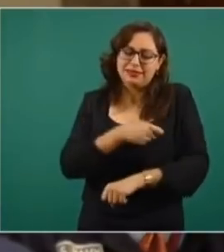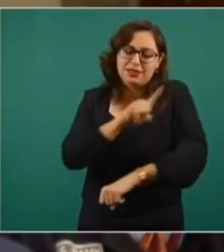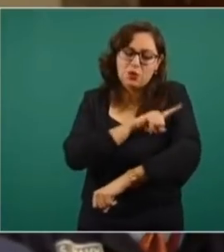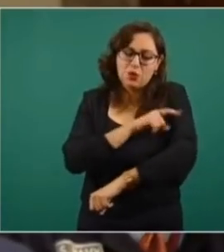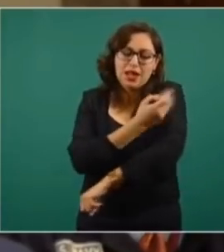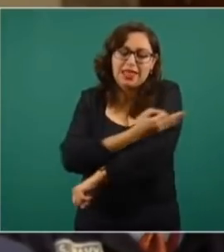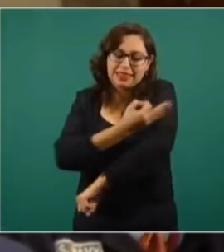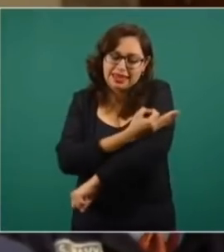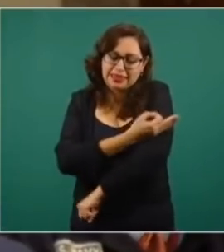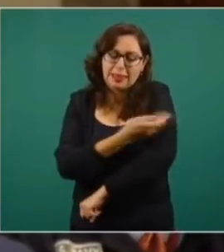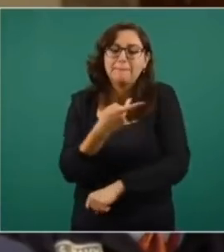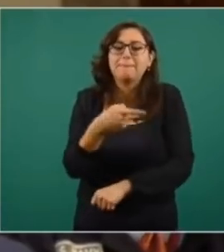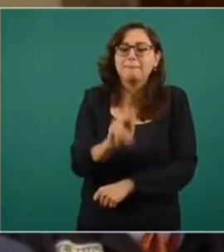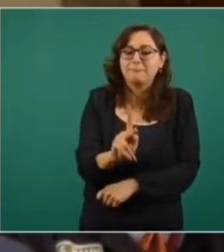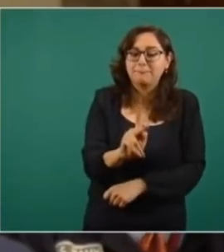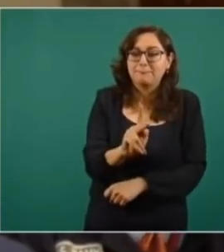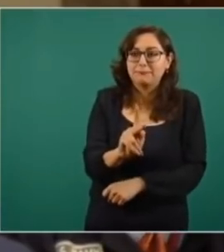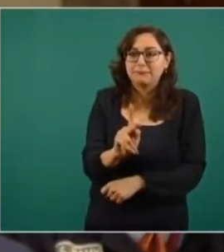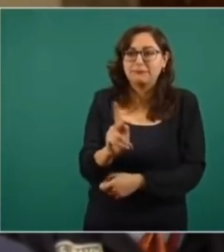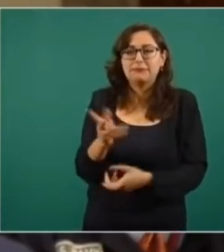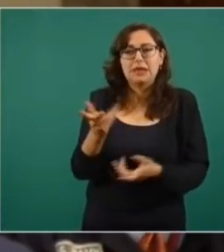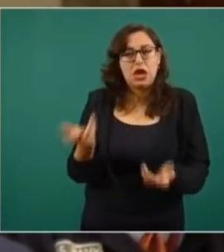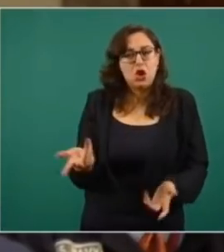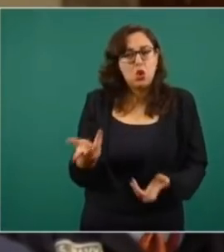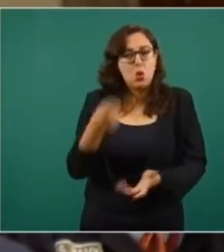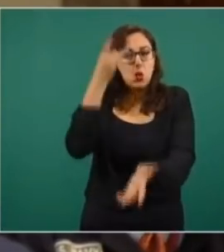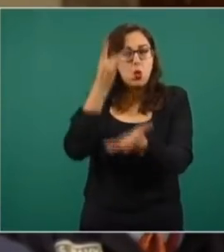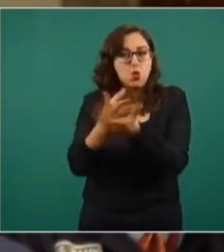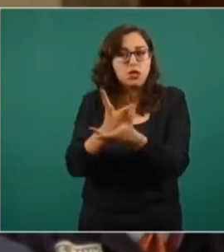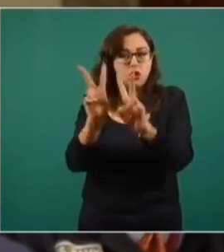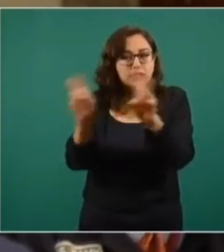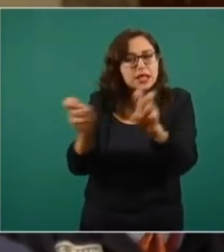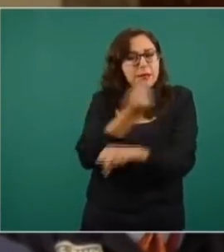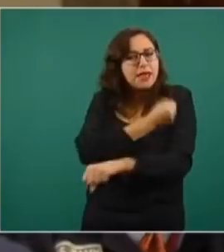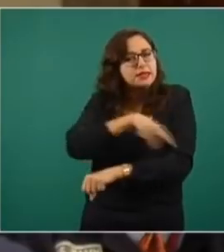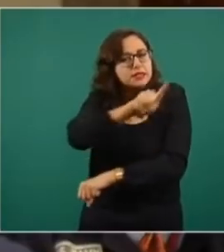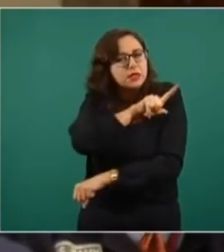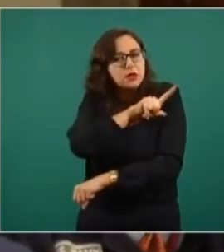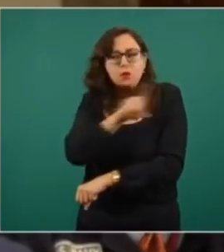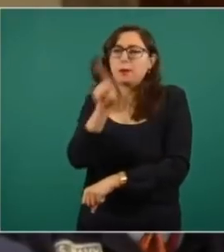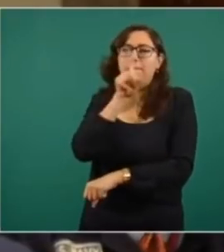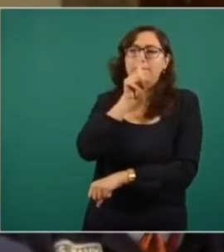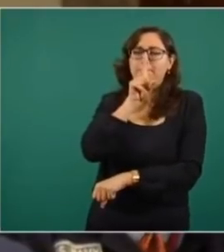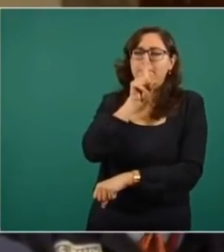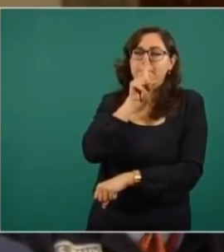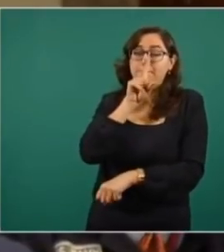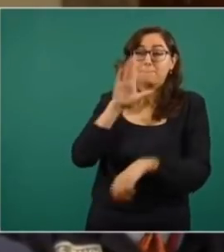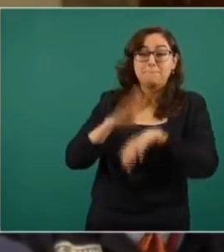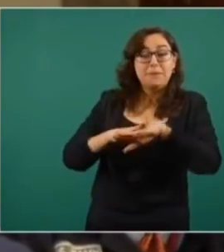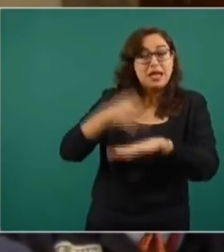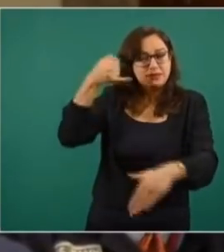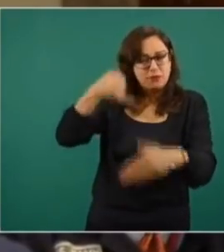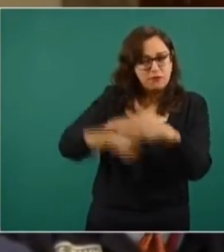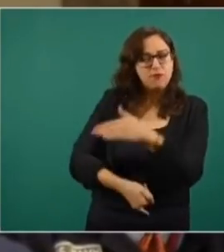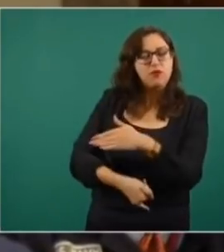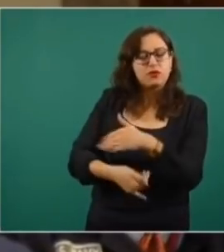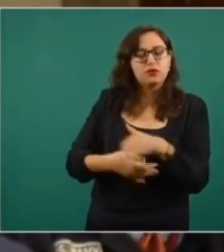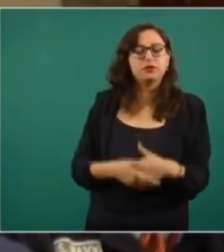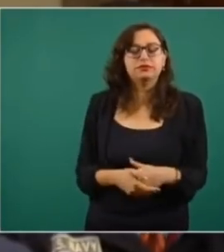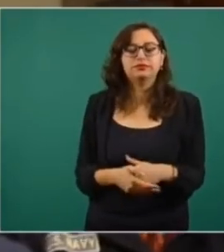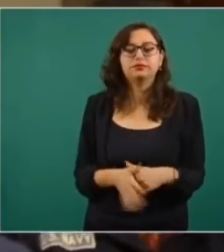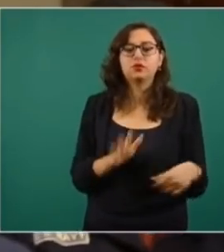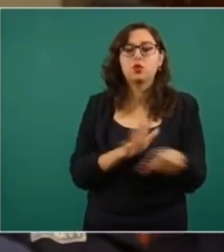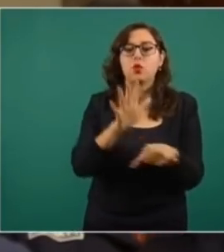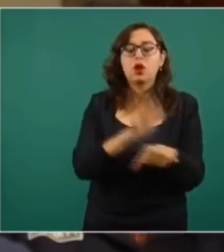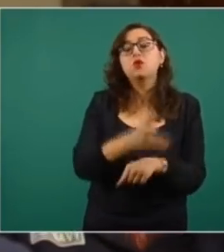tarde. Sin embargo, esto traspasa el tema de la tarde, de las conferencias, por supuesto, en la tarde a esas me refiero. Y es del